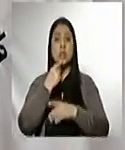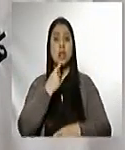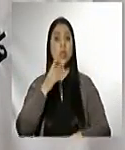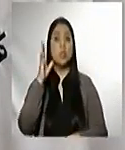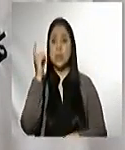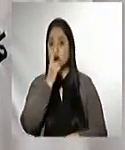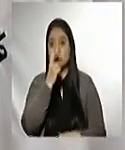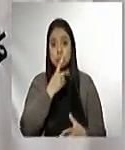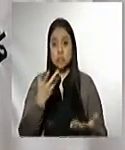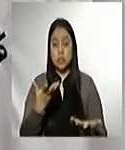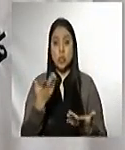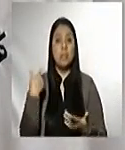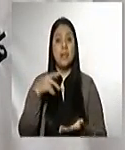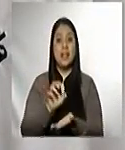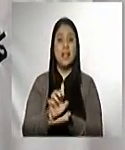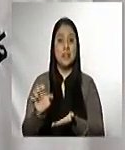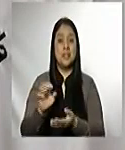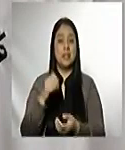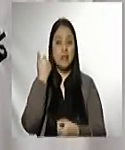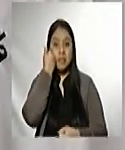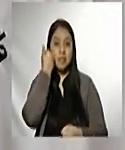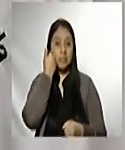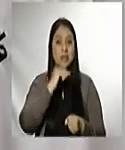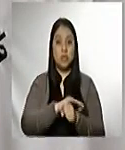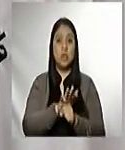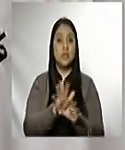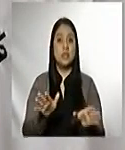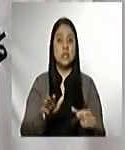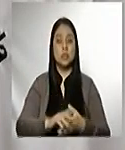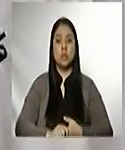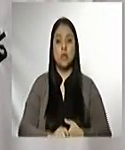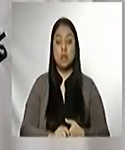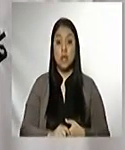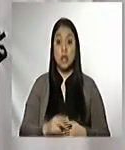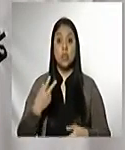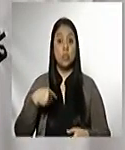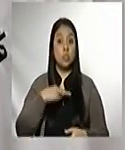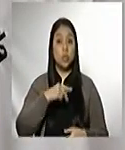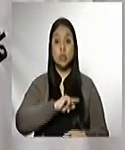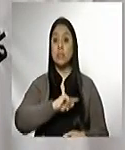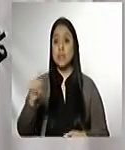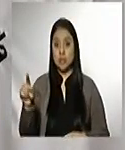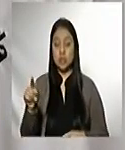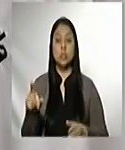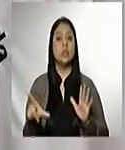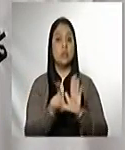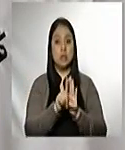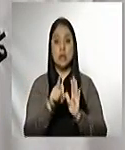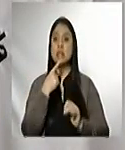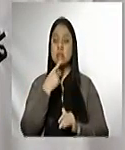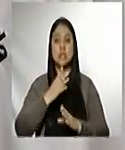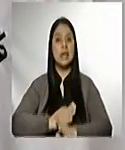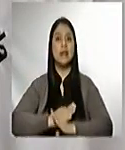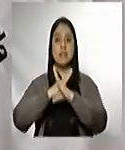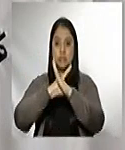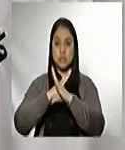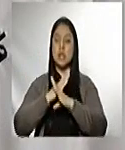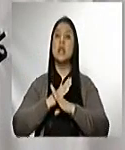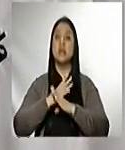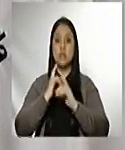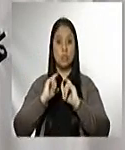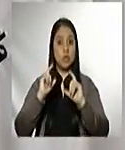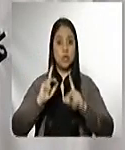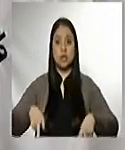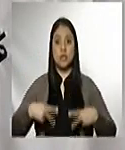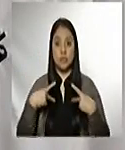para evitar los contagios de COVID-19. Nuestro mandato constitucional es garantizar y proteger la